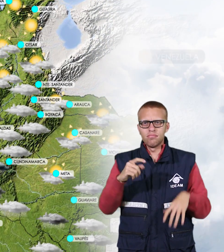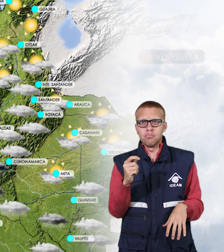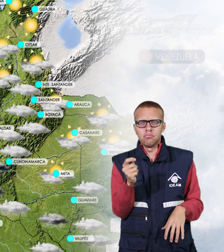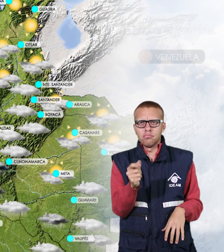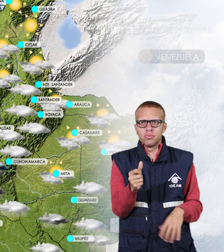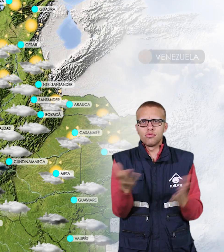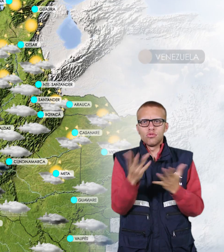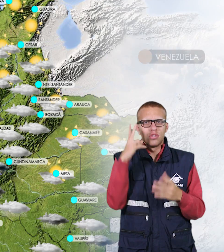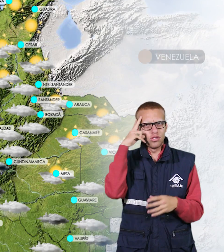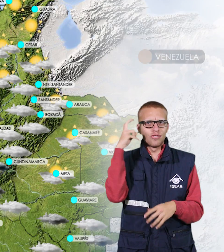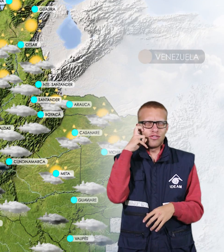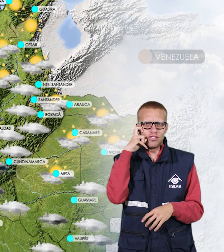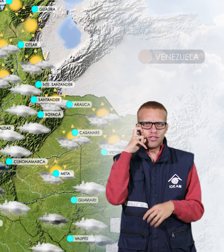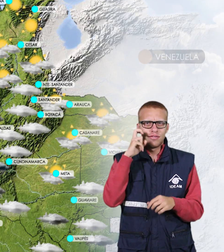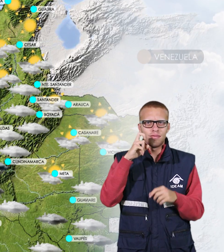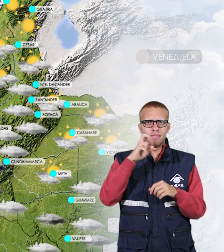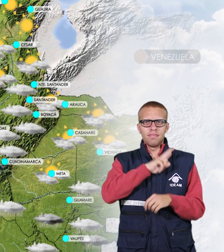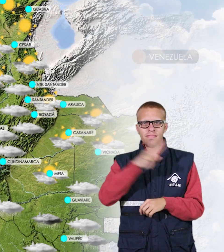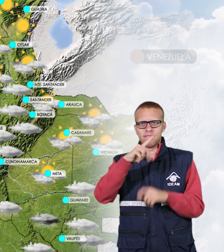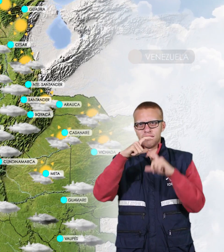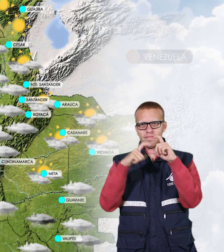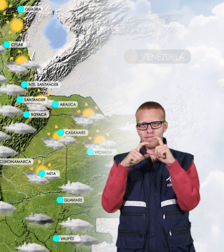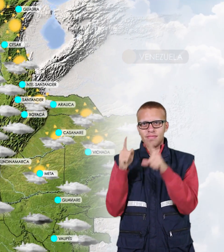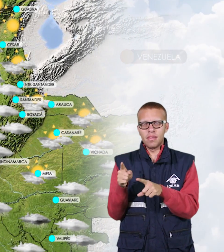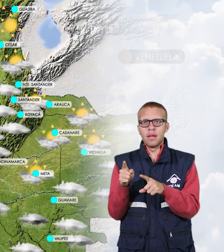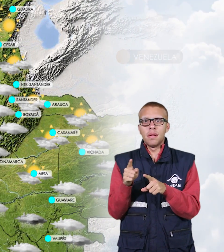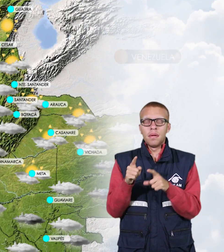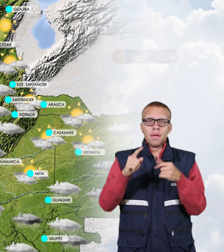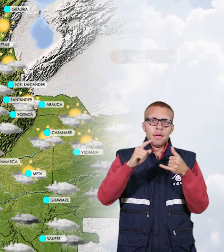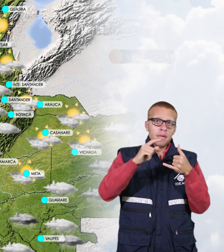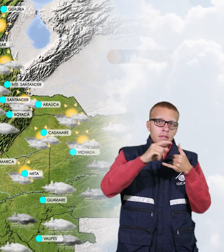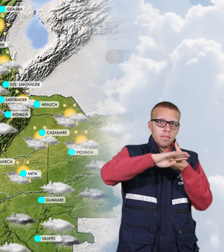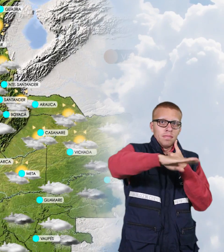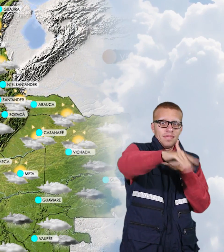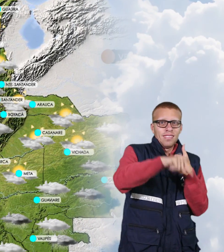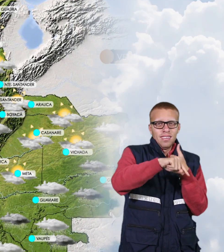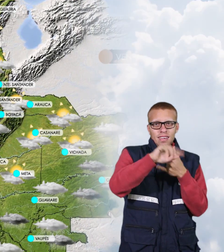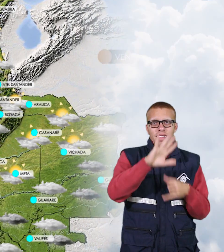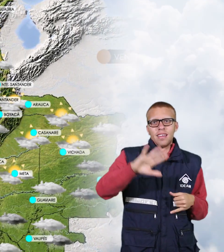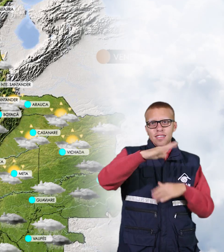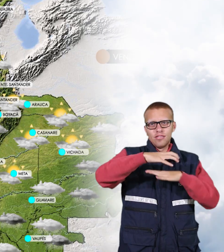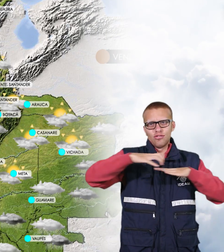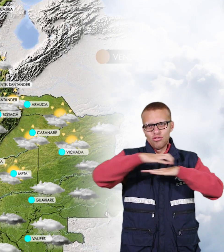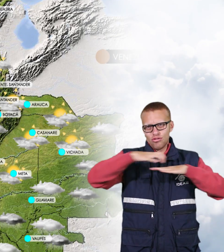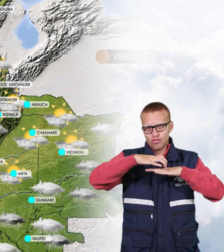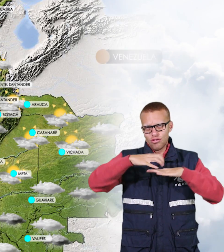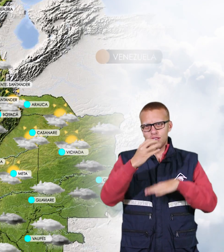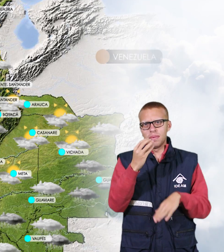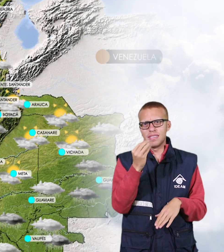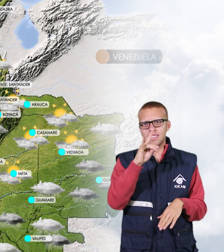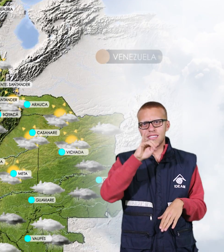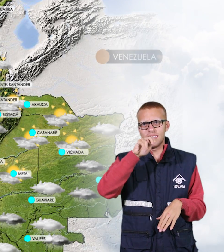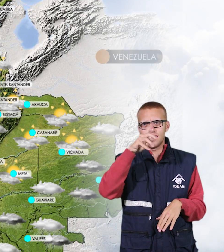en sectores de Chocó, Valle y Cauca. Sobre la región andina se estiman lluvias sobre el departamento del Tolima, Quindío, lluvias